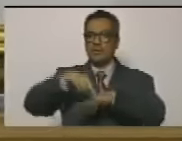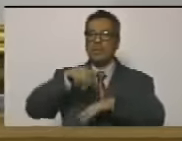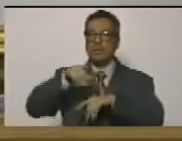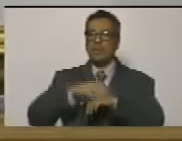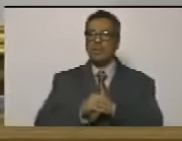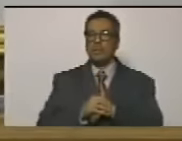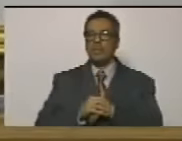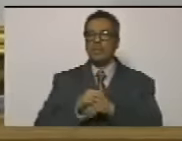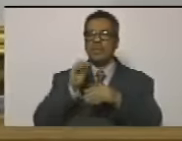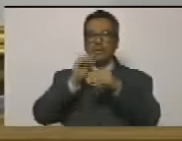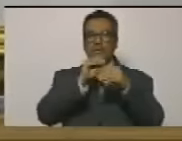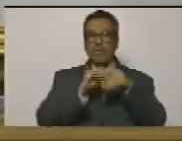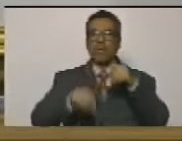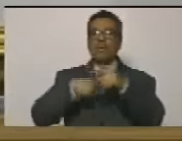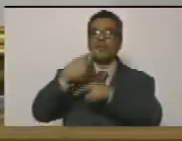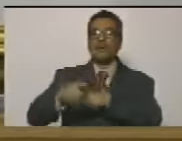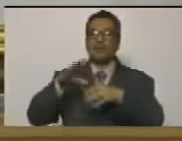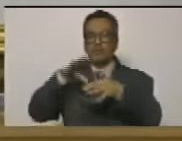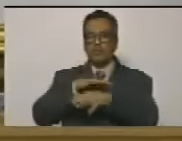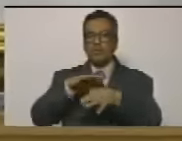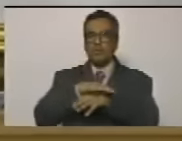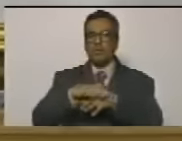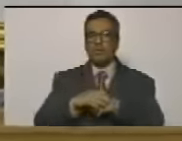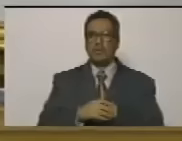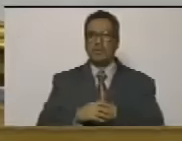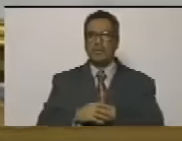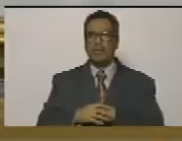sesión quedan convocados para el próximo martes